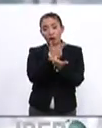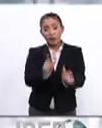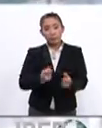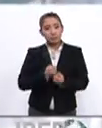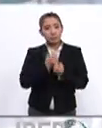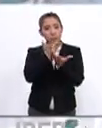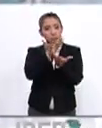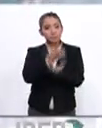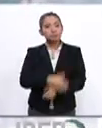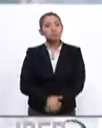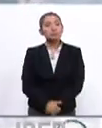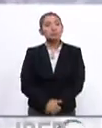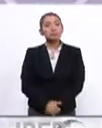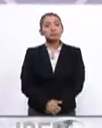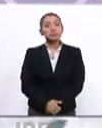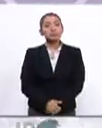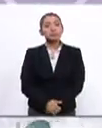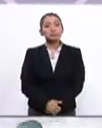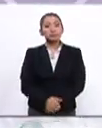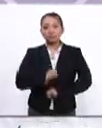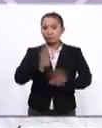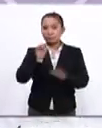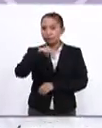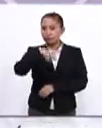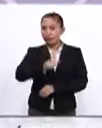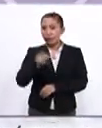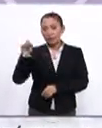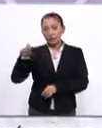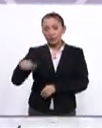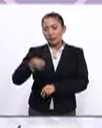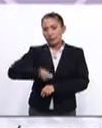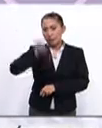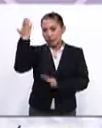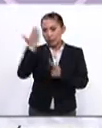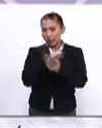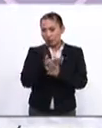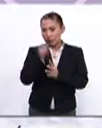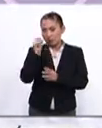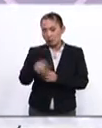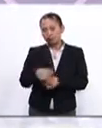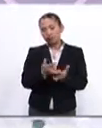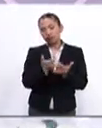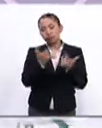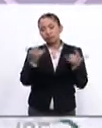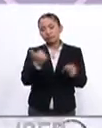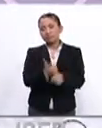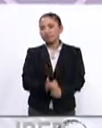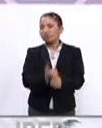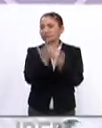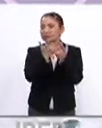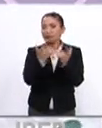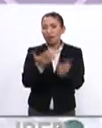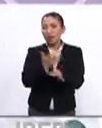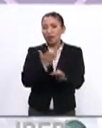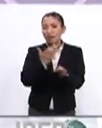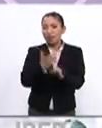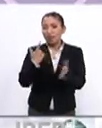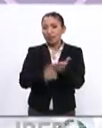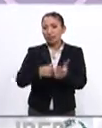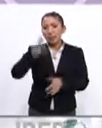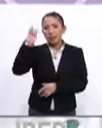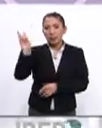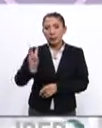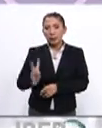libertad de expresión. Así es, Ana Cristina. Esa es una primera parte de esta larga y dolorosa historia que se está viviendo en estos